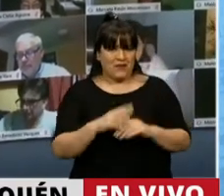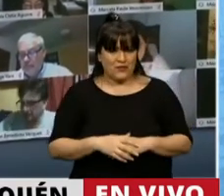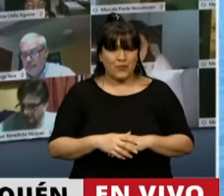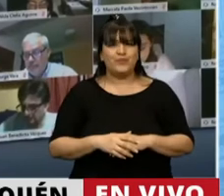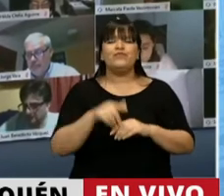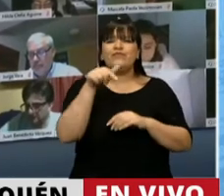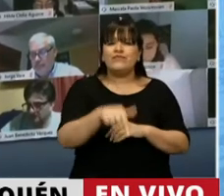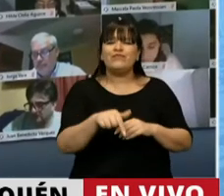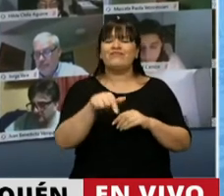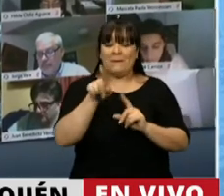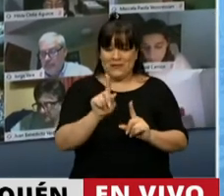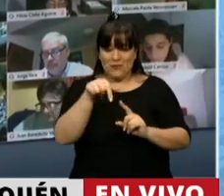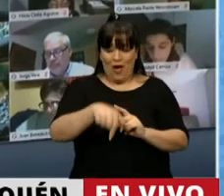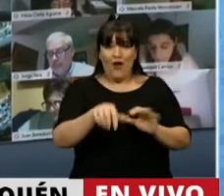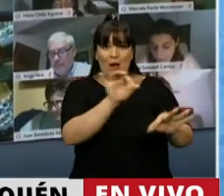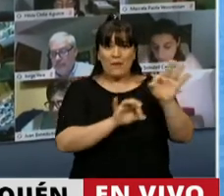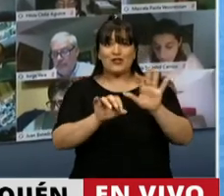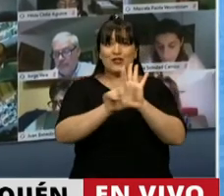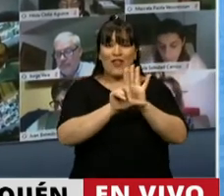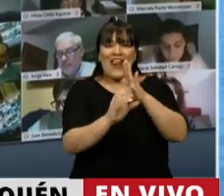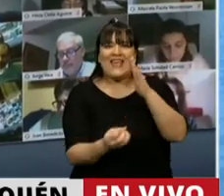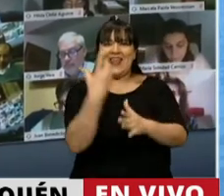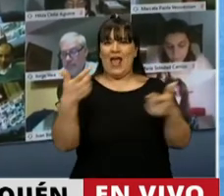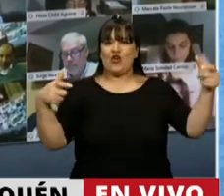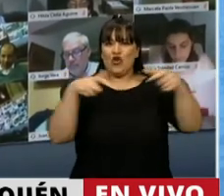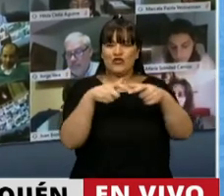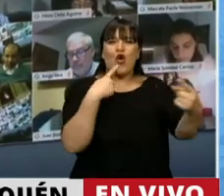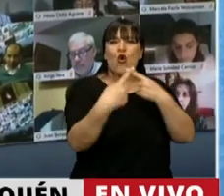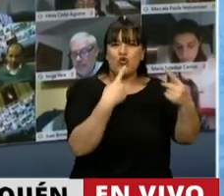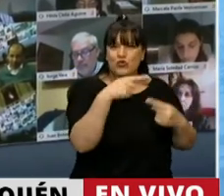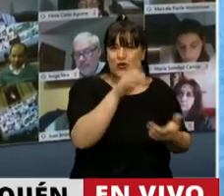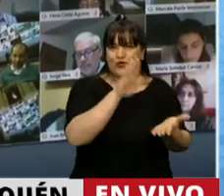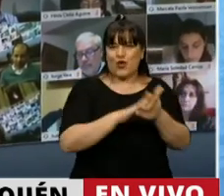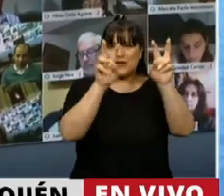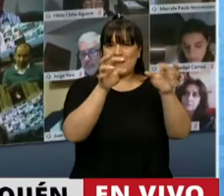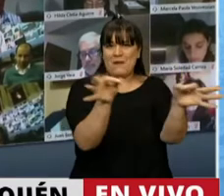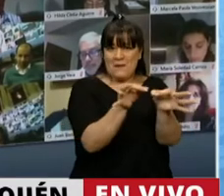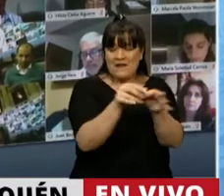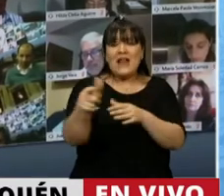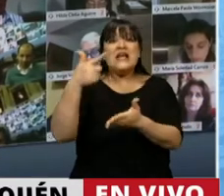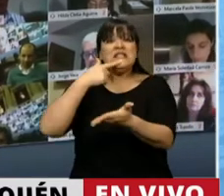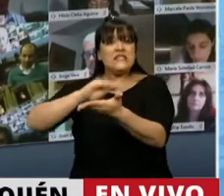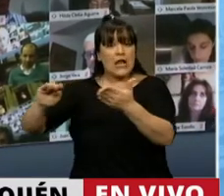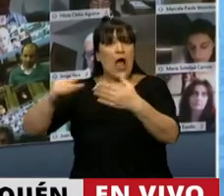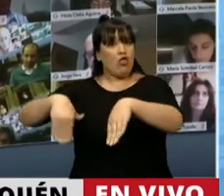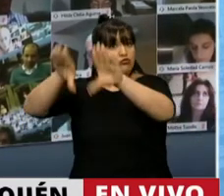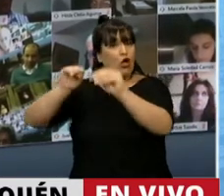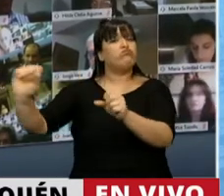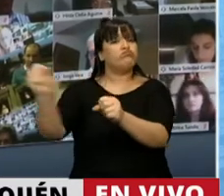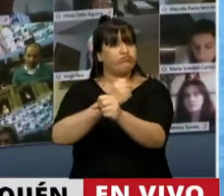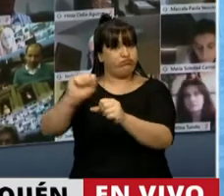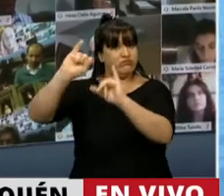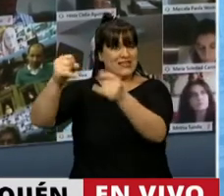al crear el Consejo Consultivo sobre Malvinas. Proyecto que en el Senado tuvo unanimidad en su sanción